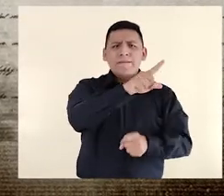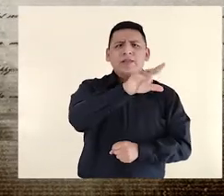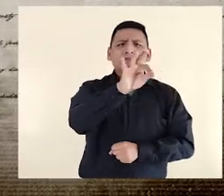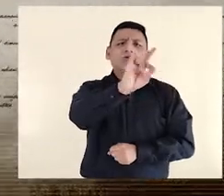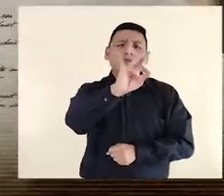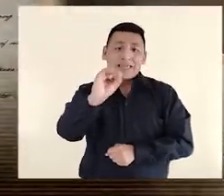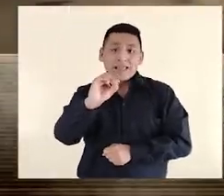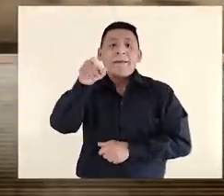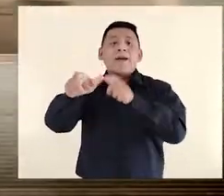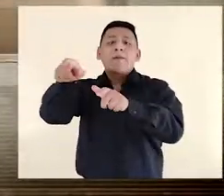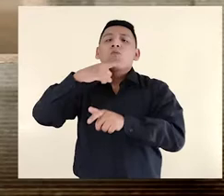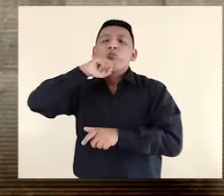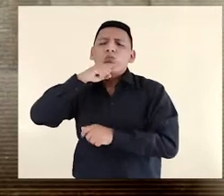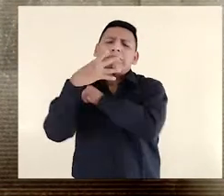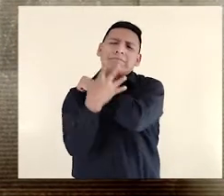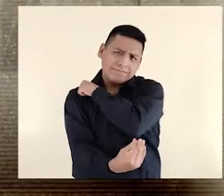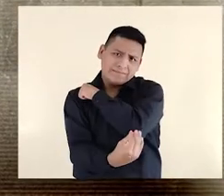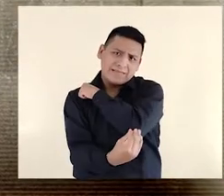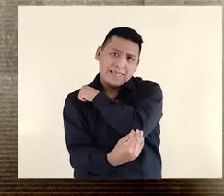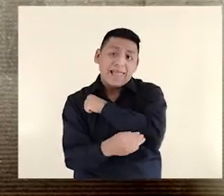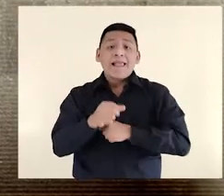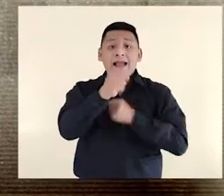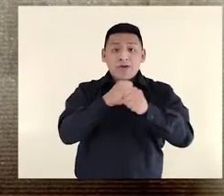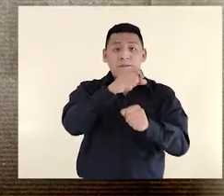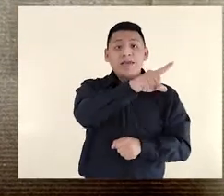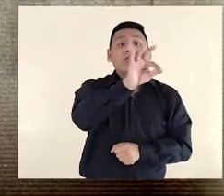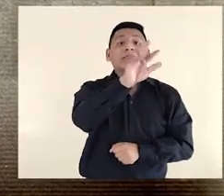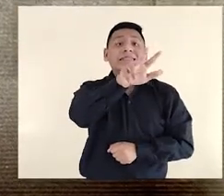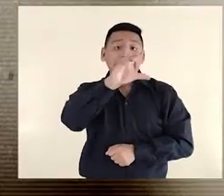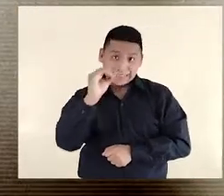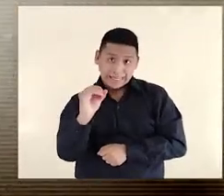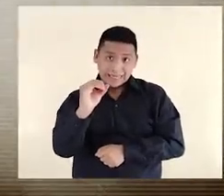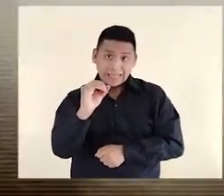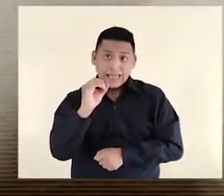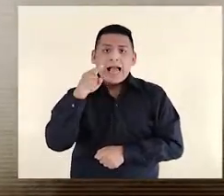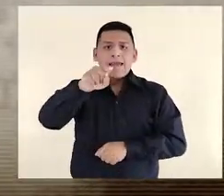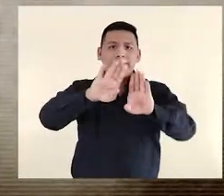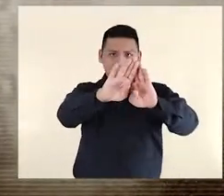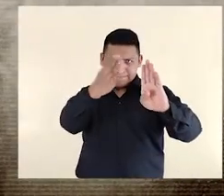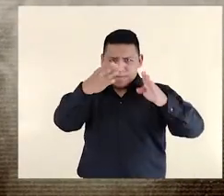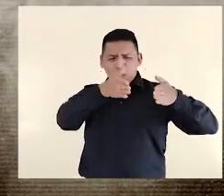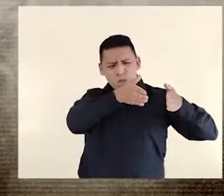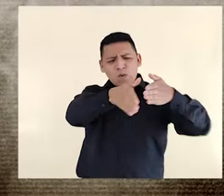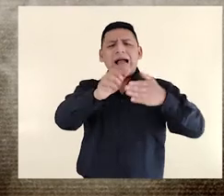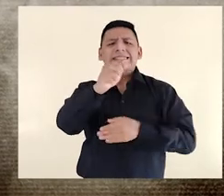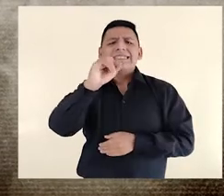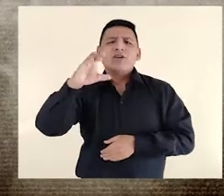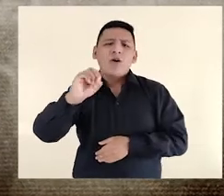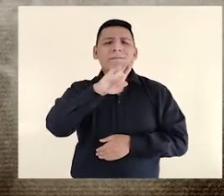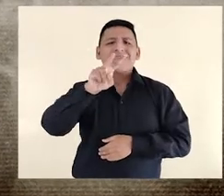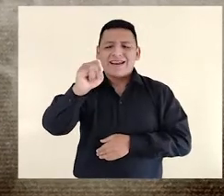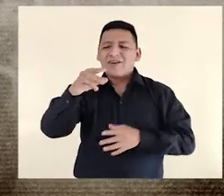1880 para mujeres en estado de pobreza. En la década del 30 del siglo pasado, se abre el pasaje a Cisclo